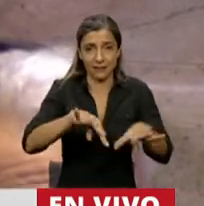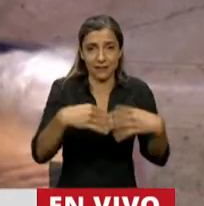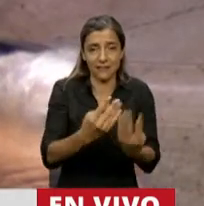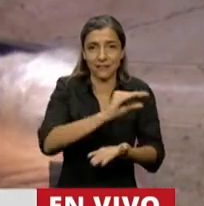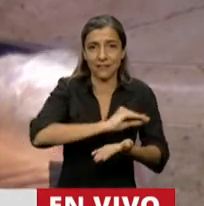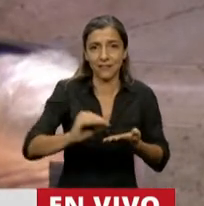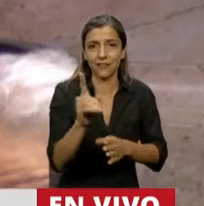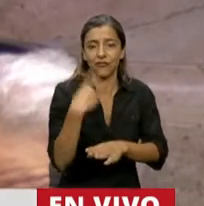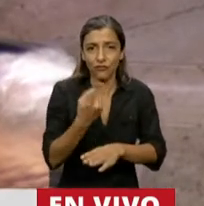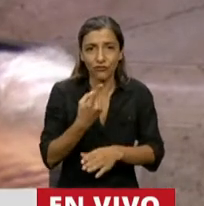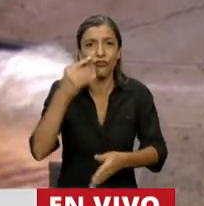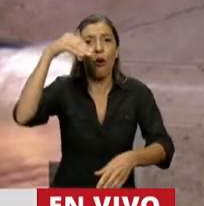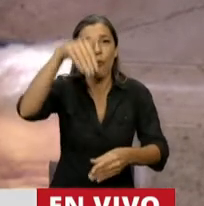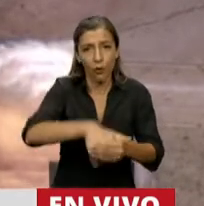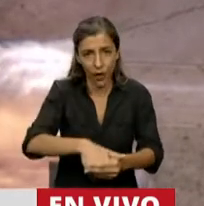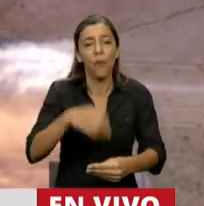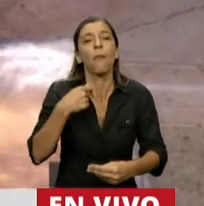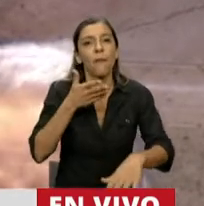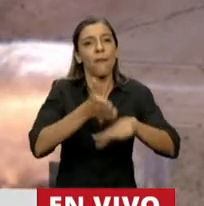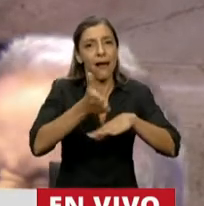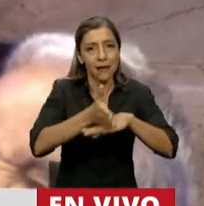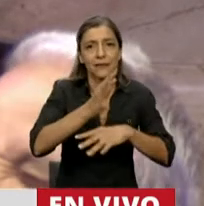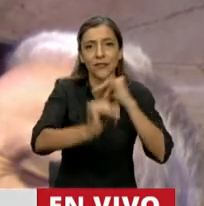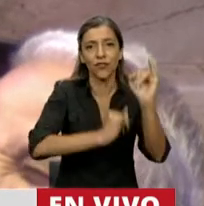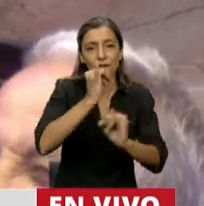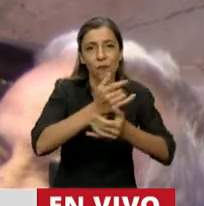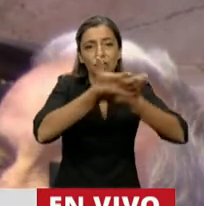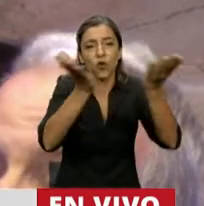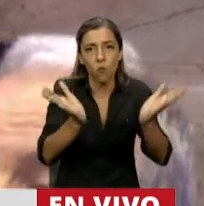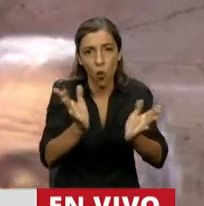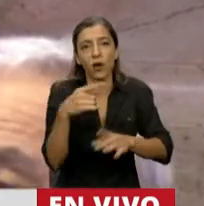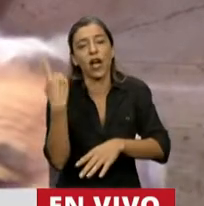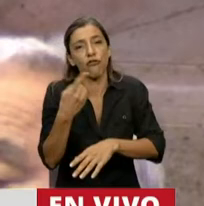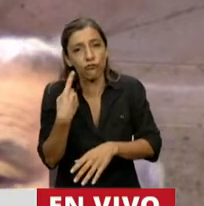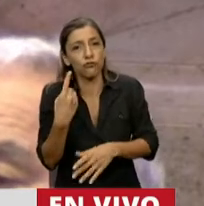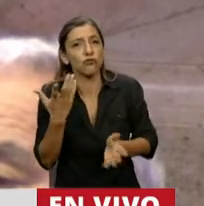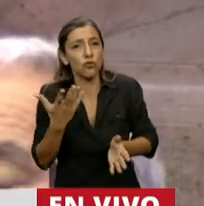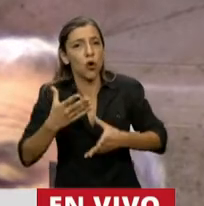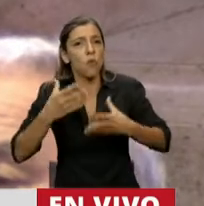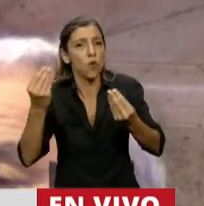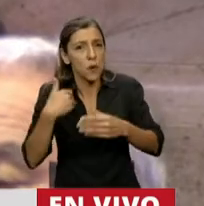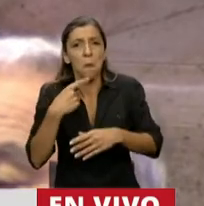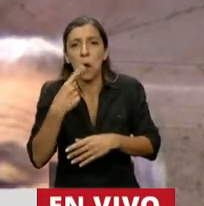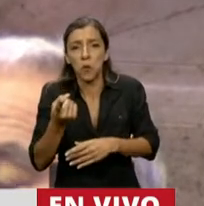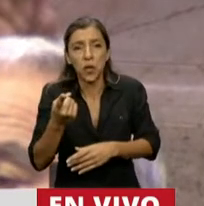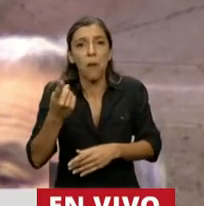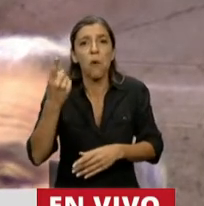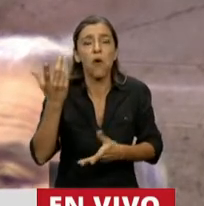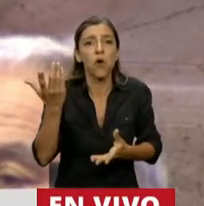tiempo una ley de acceso a la información pública, preguntamos a qué hora salió el mail con la convocatoria,